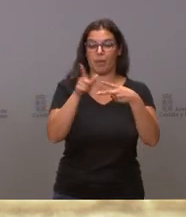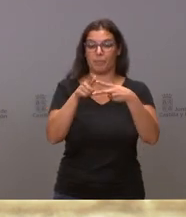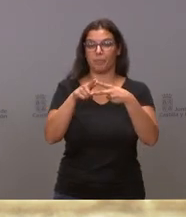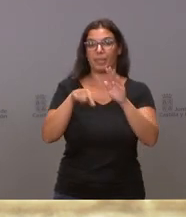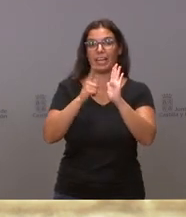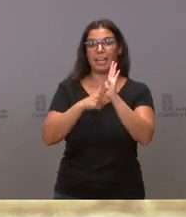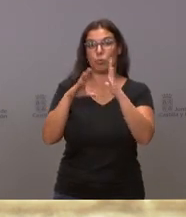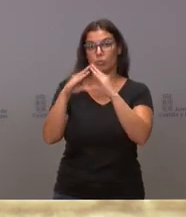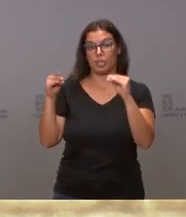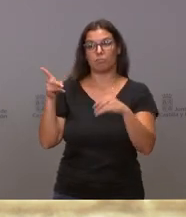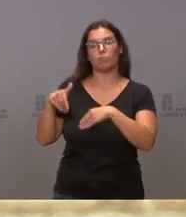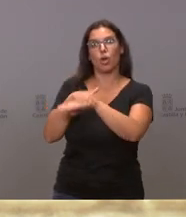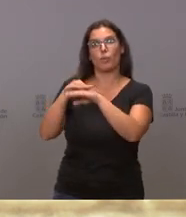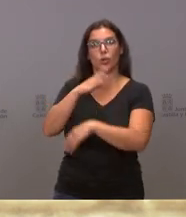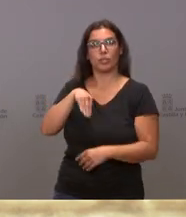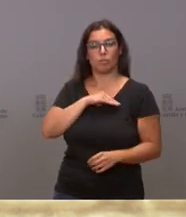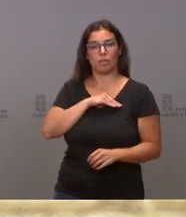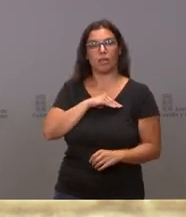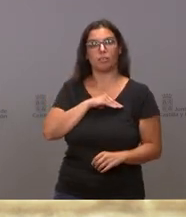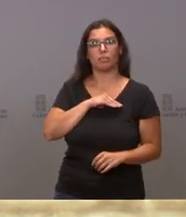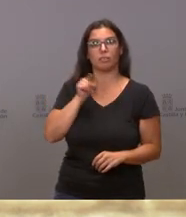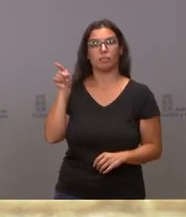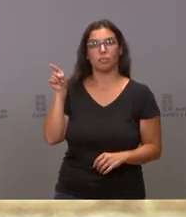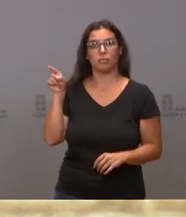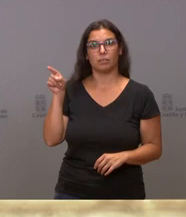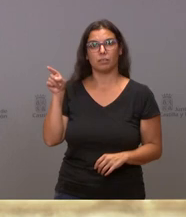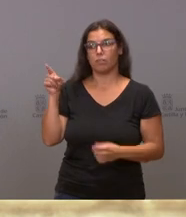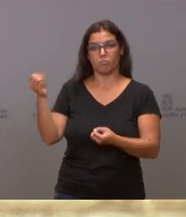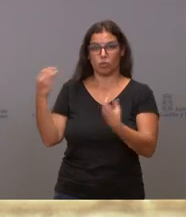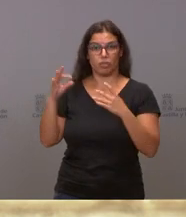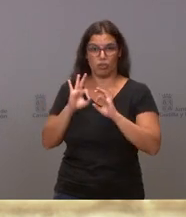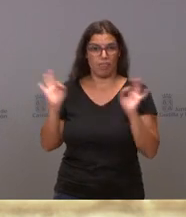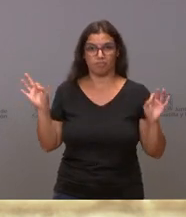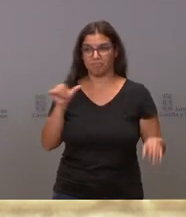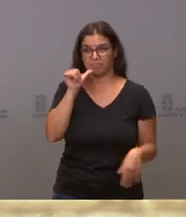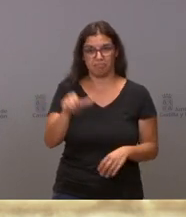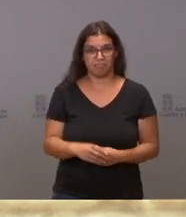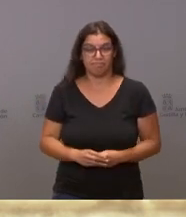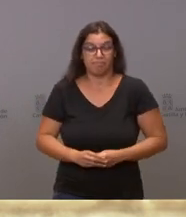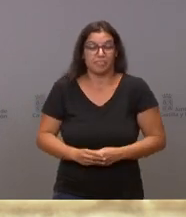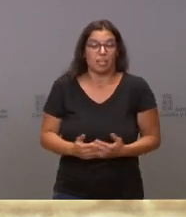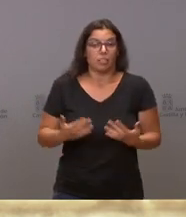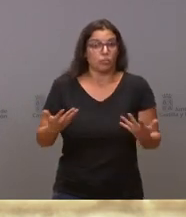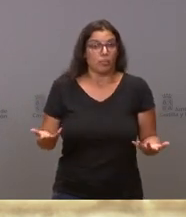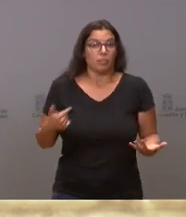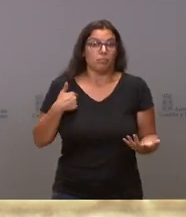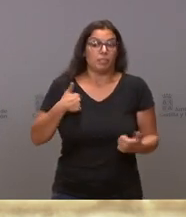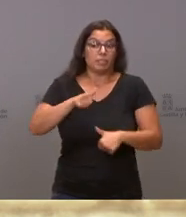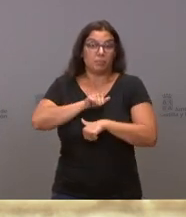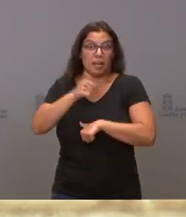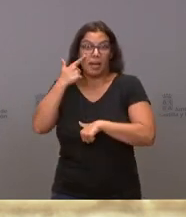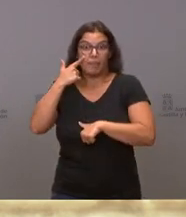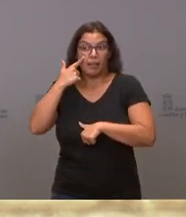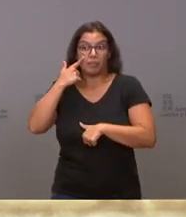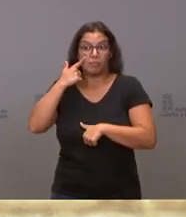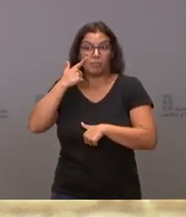universidades, Gobierno de España nada nos ha comentado. Por tanto, esperaremos al